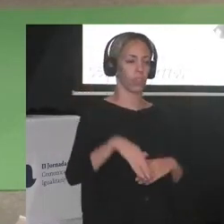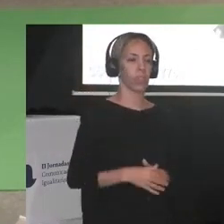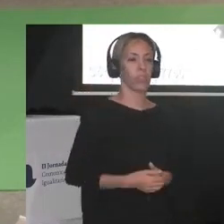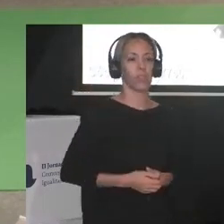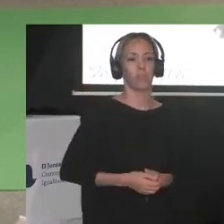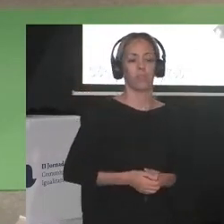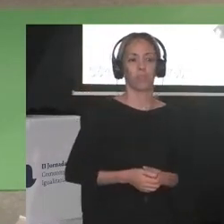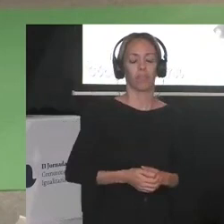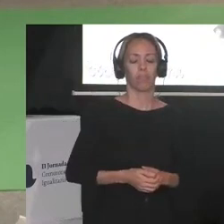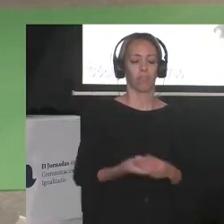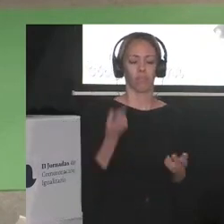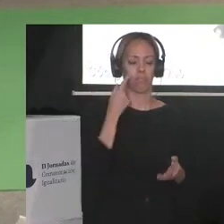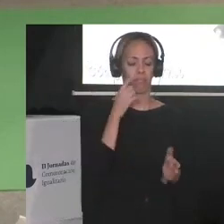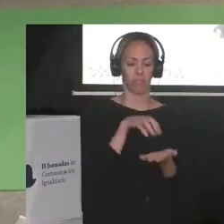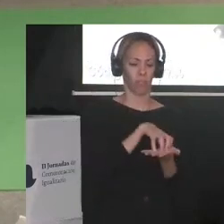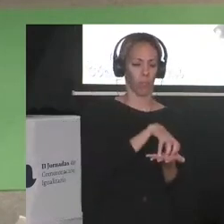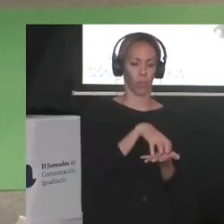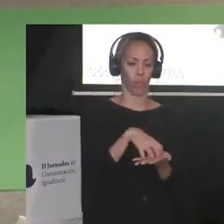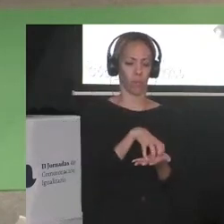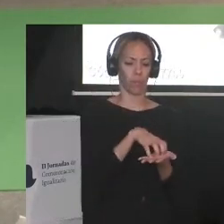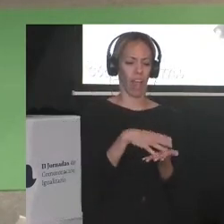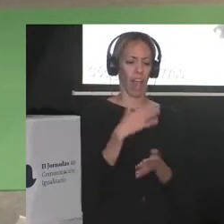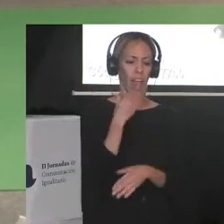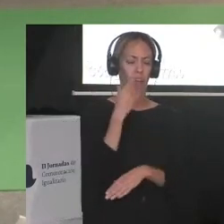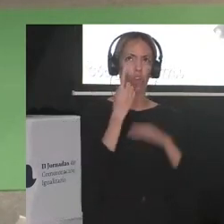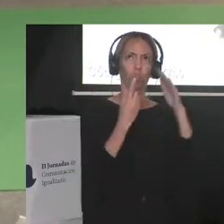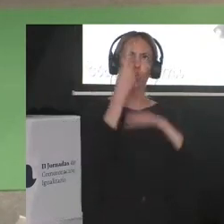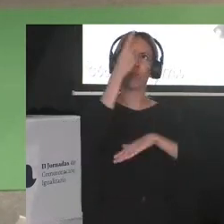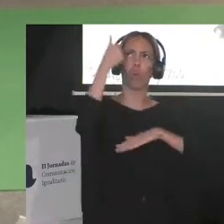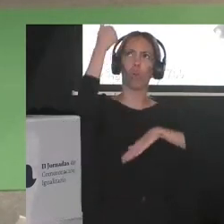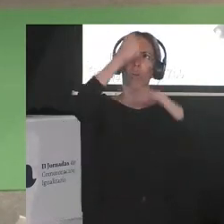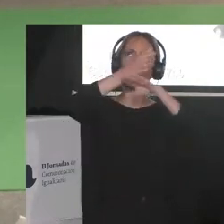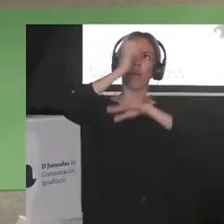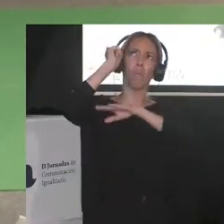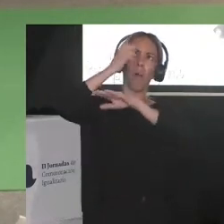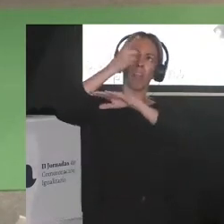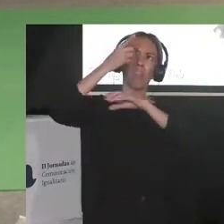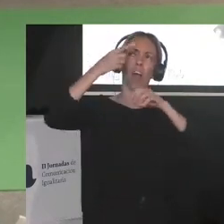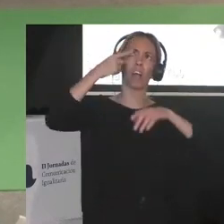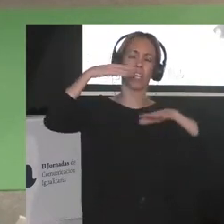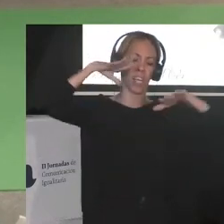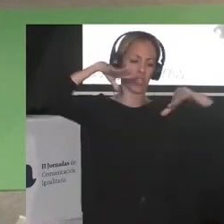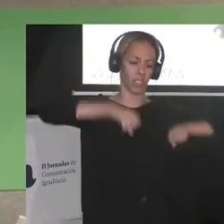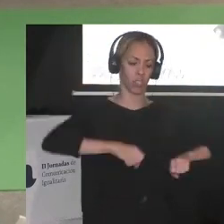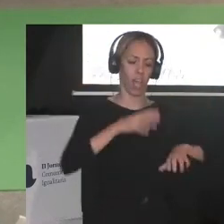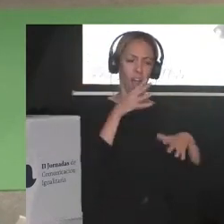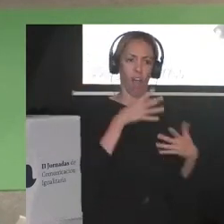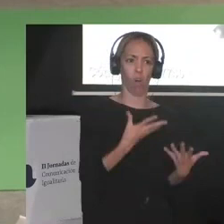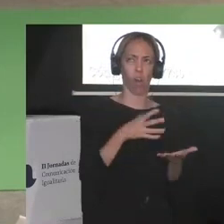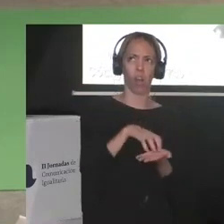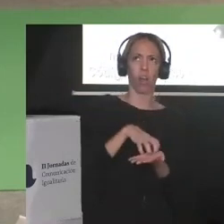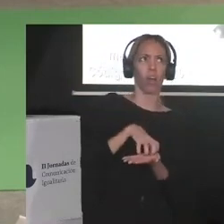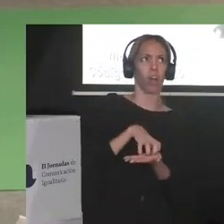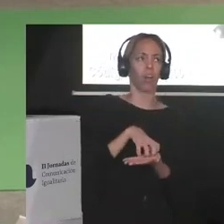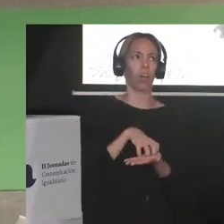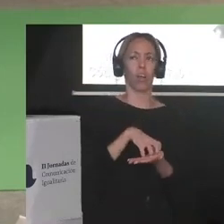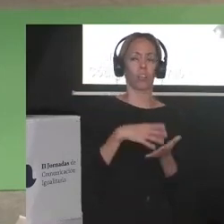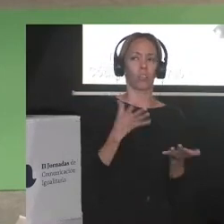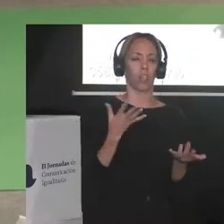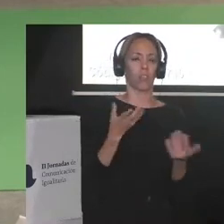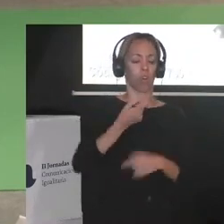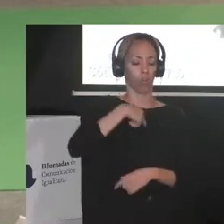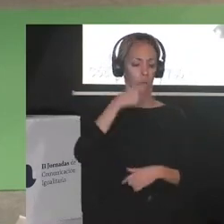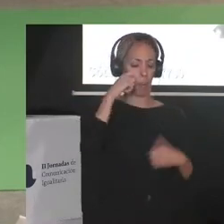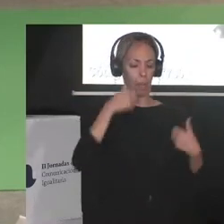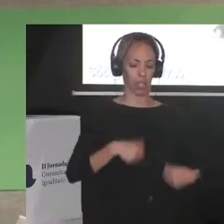no estaba claro si algún ser superior había decidido proclamar su existencia justo ahora y premiarnos como especie